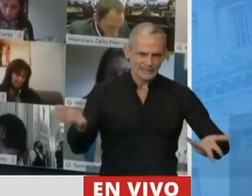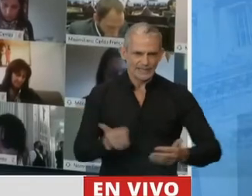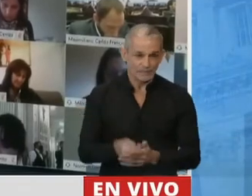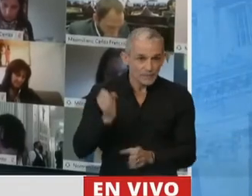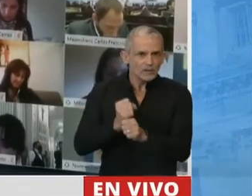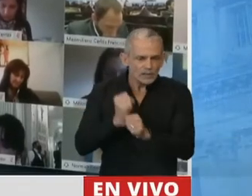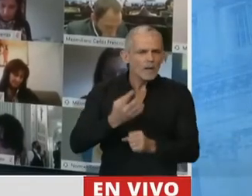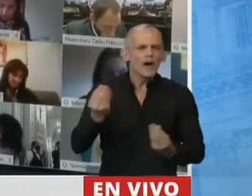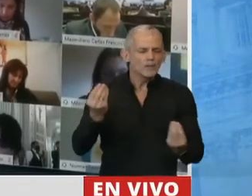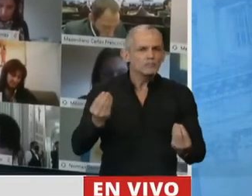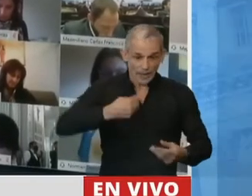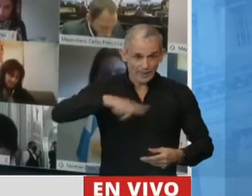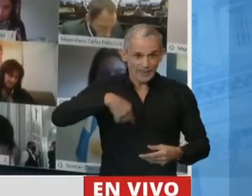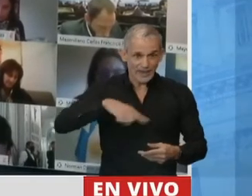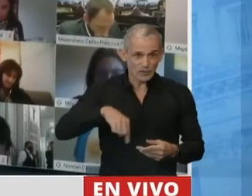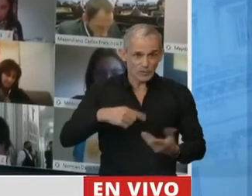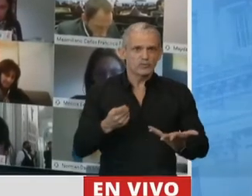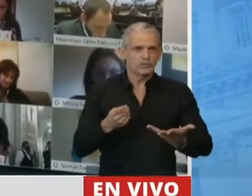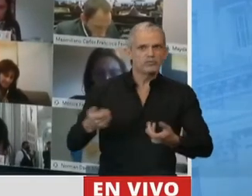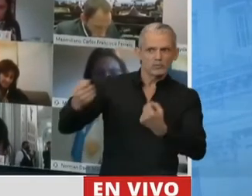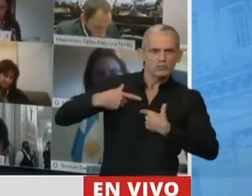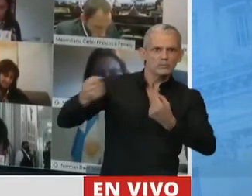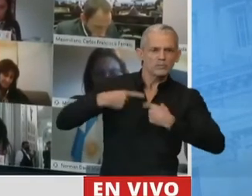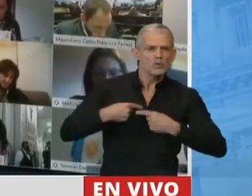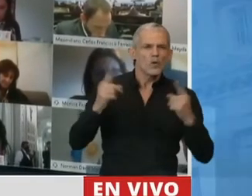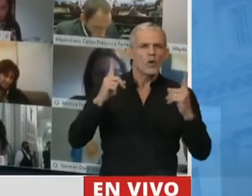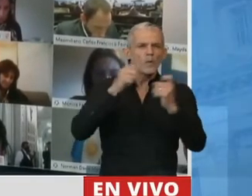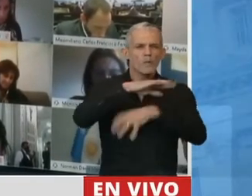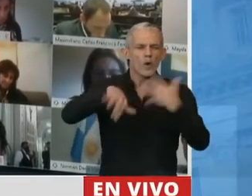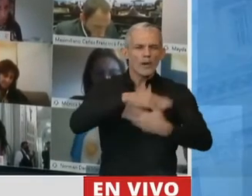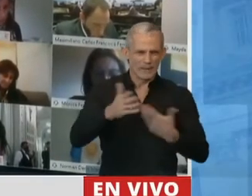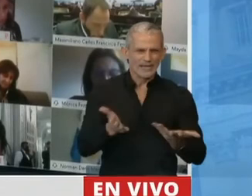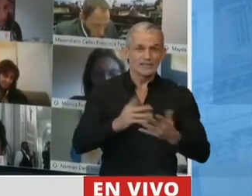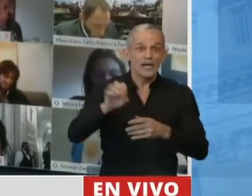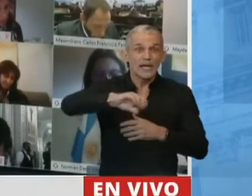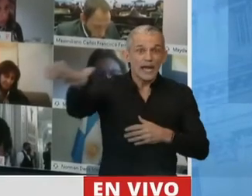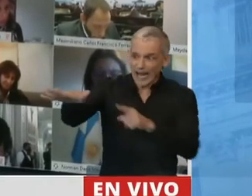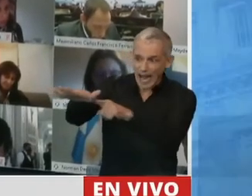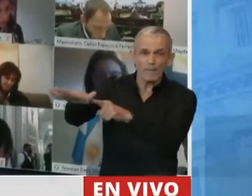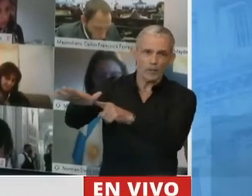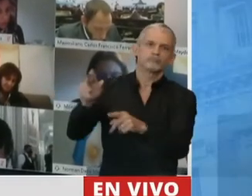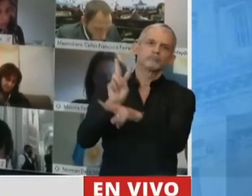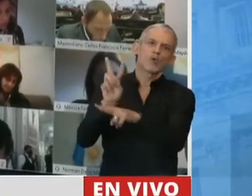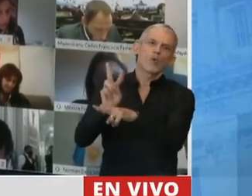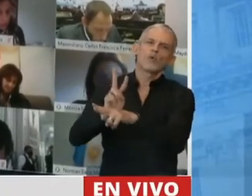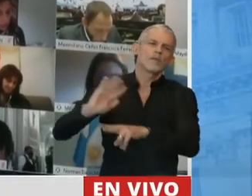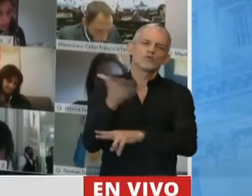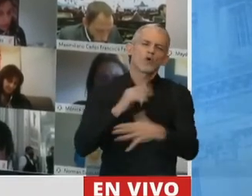de nosotros y de los argentinos un gran sustento en épocas de crisis. Y a ese campo cuidémonos entre todos.